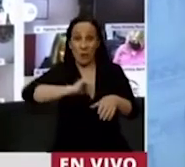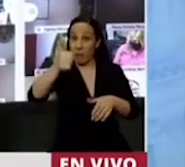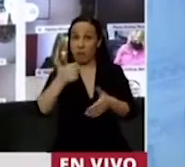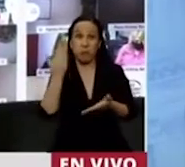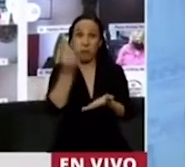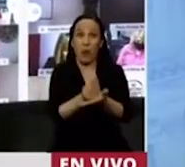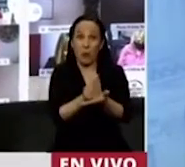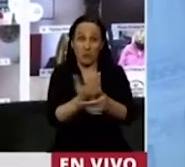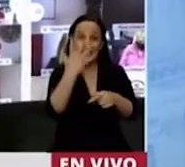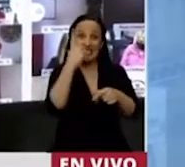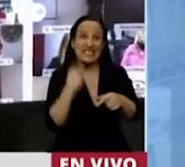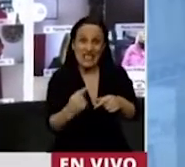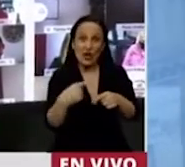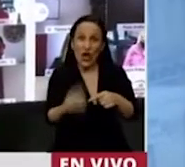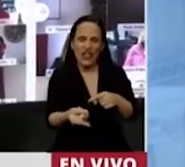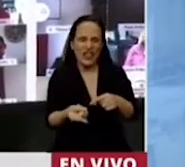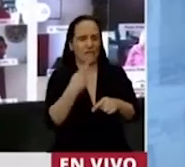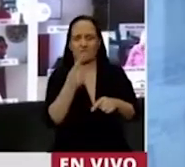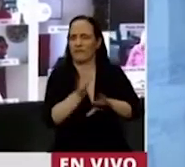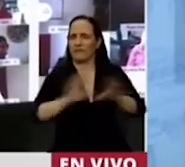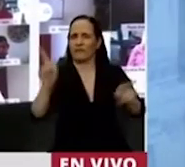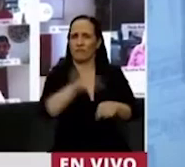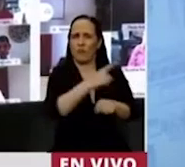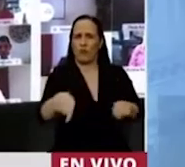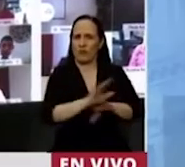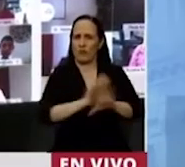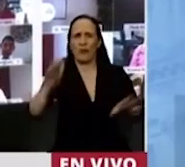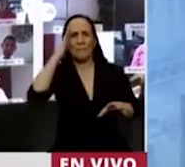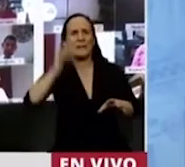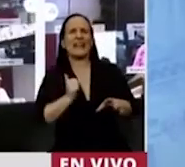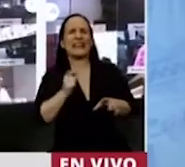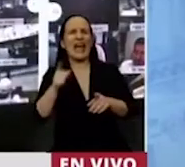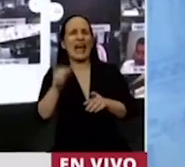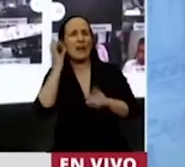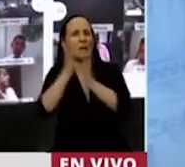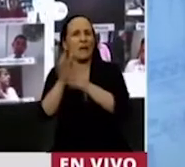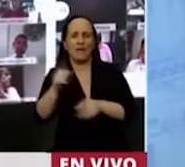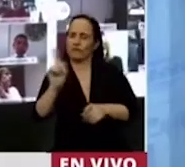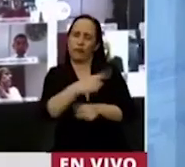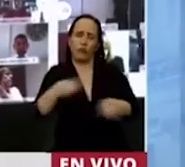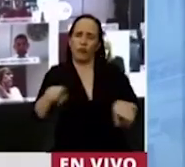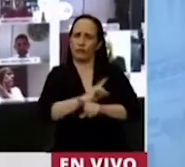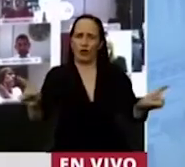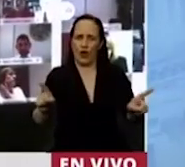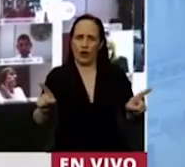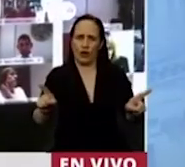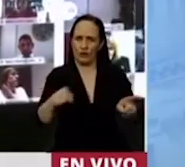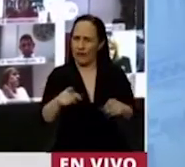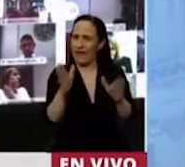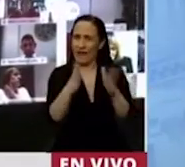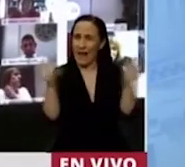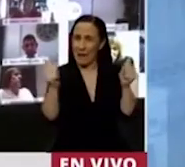ahí nomás, se derogó la autoamnistía que los militares se habían dado. Y rápidamente,